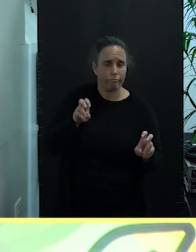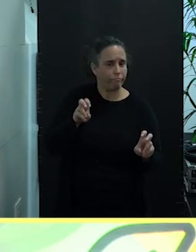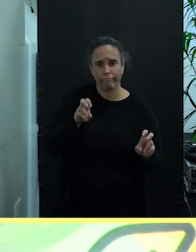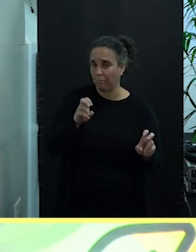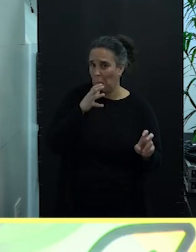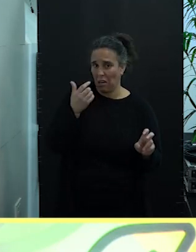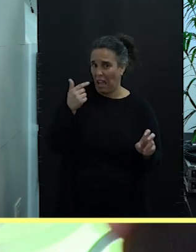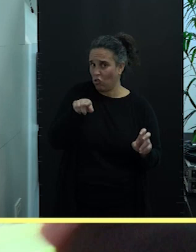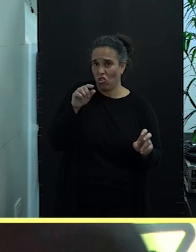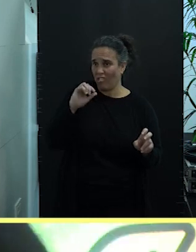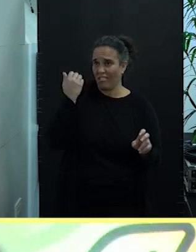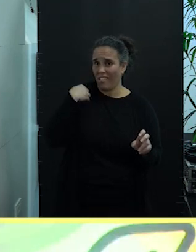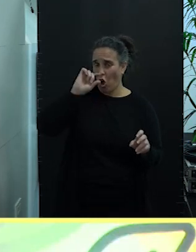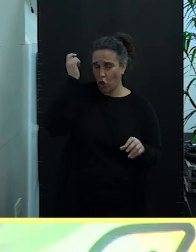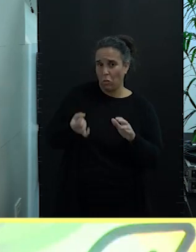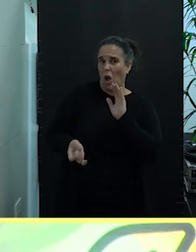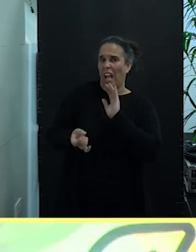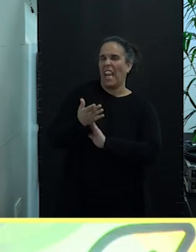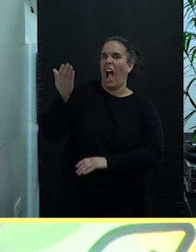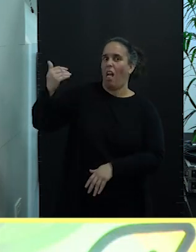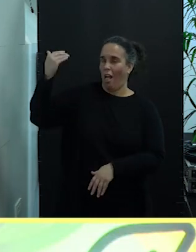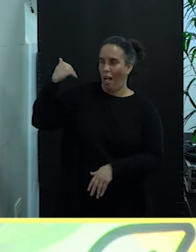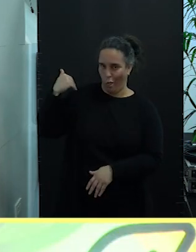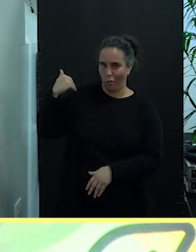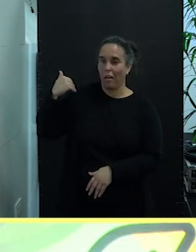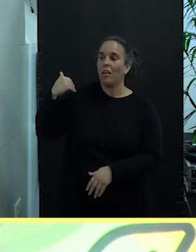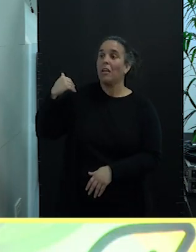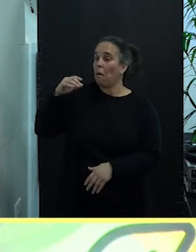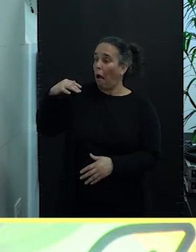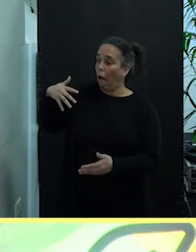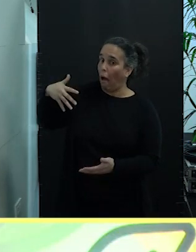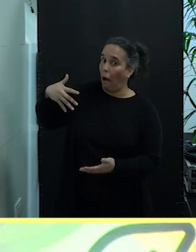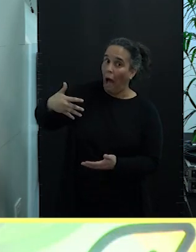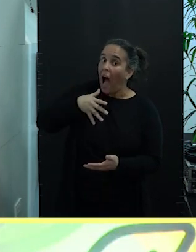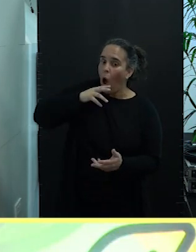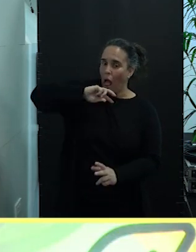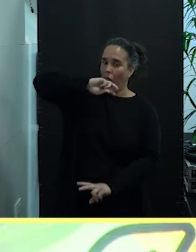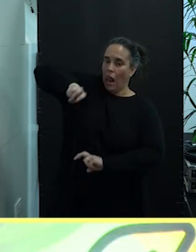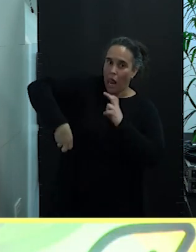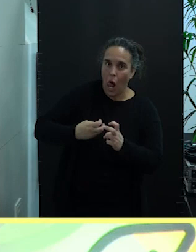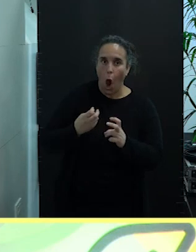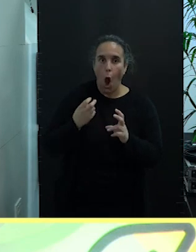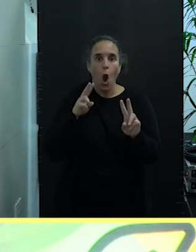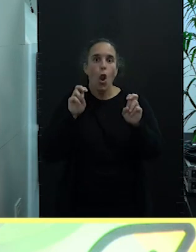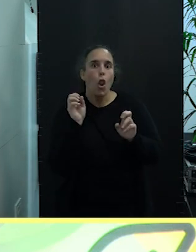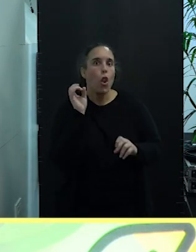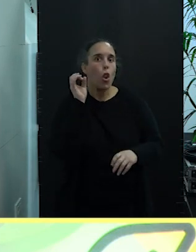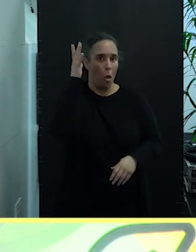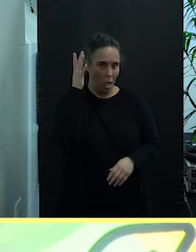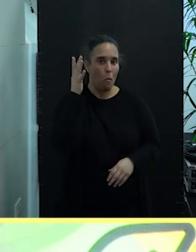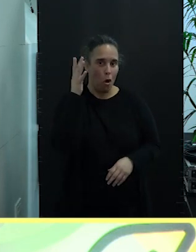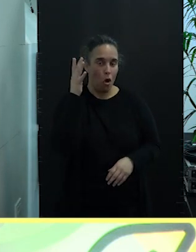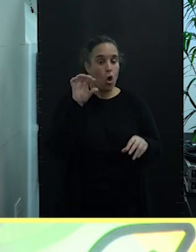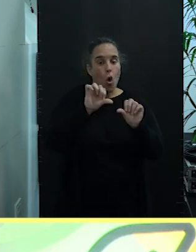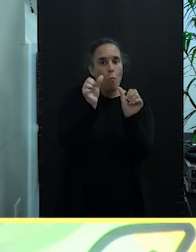construido hace años, sino que es reinventarse de nuevo en un modelo en el que, desde el punto de